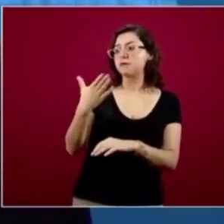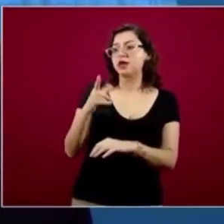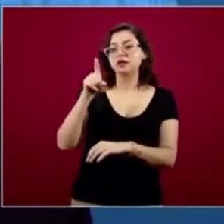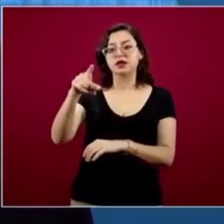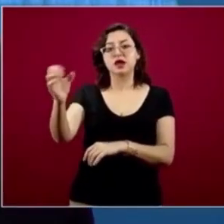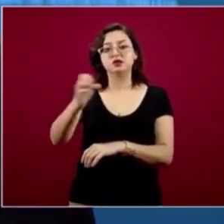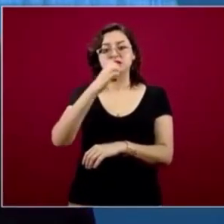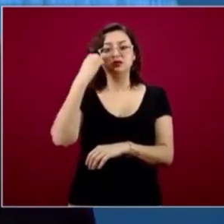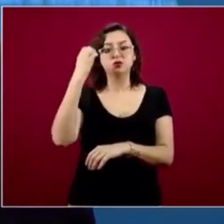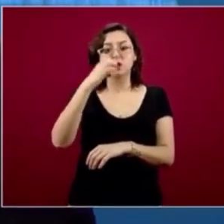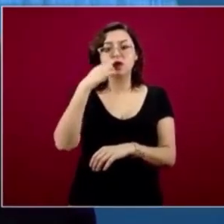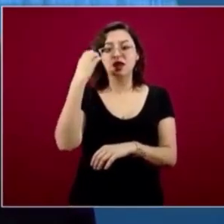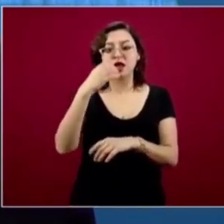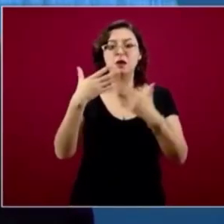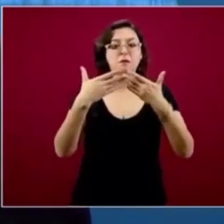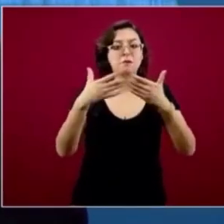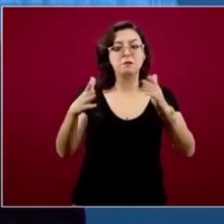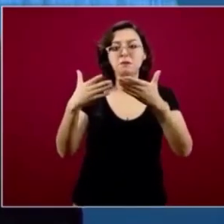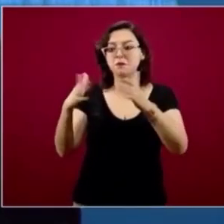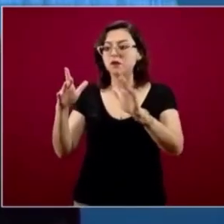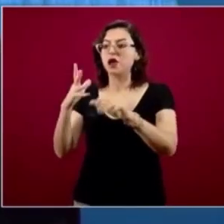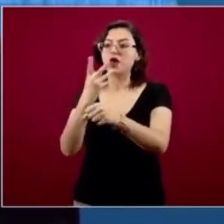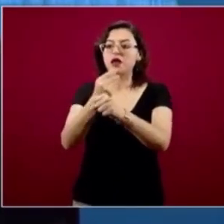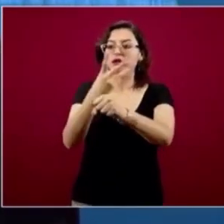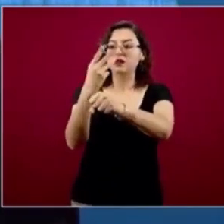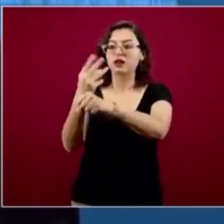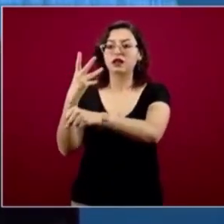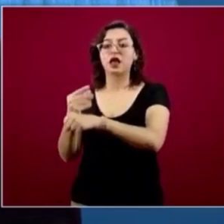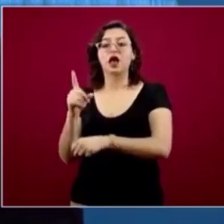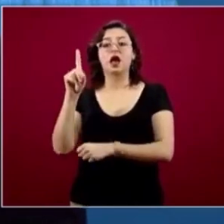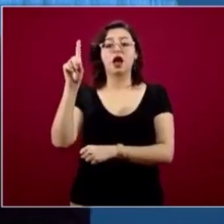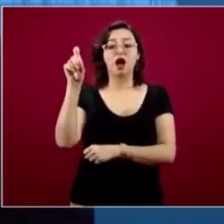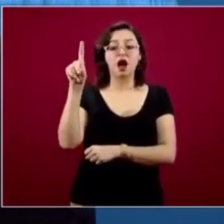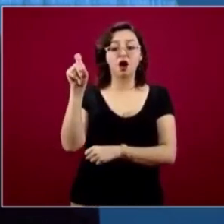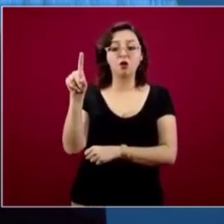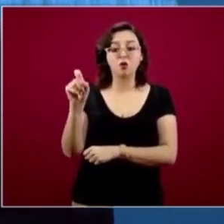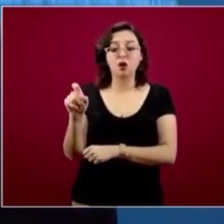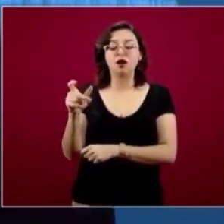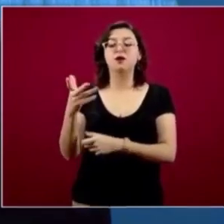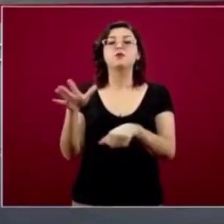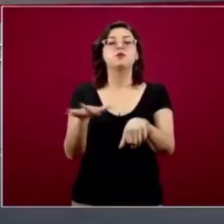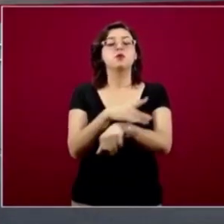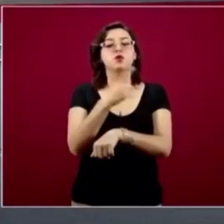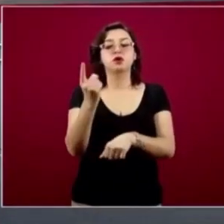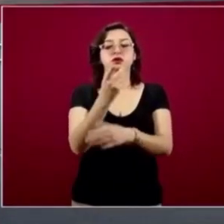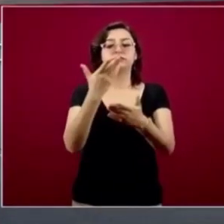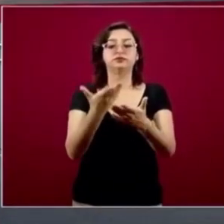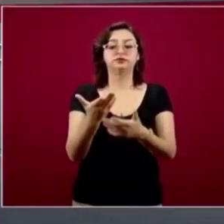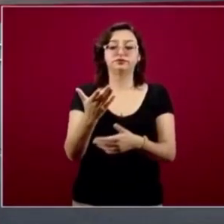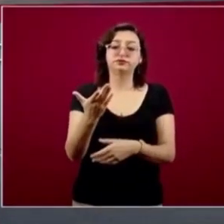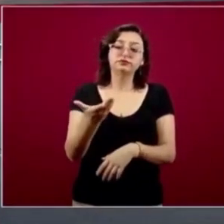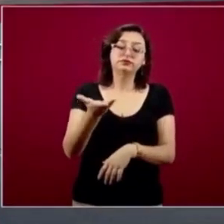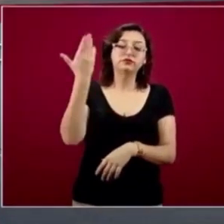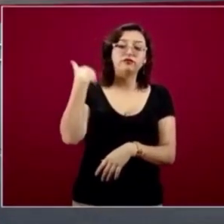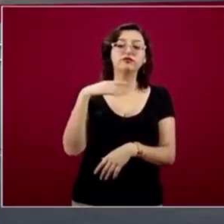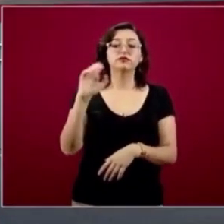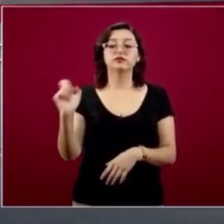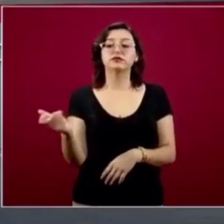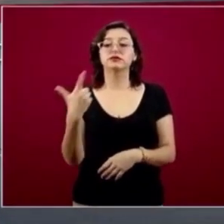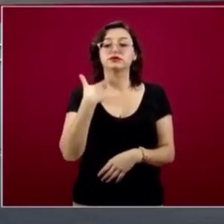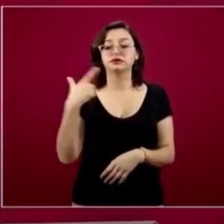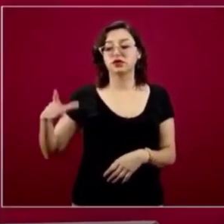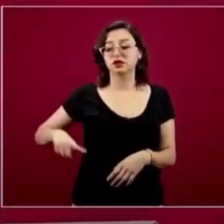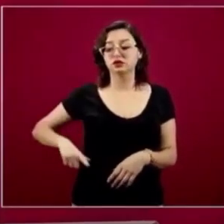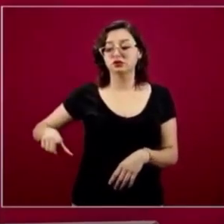en tener agua potable, porque recibimos el sector educativo con un porcentaje muy alto de escuelas